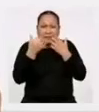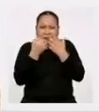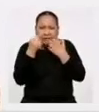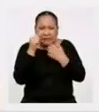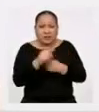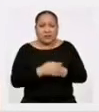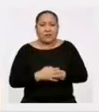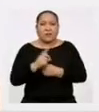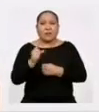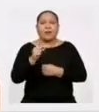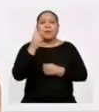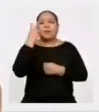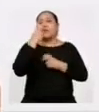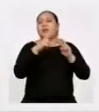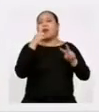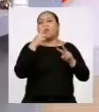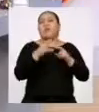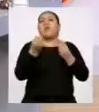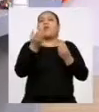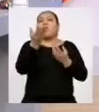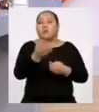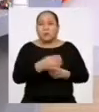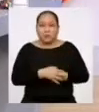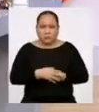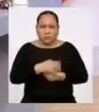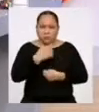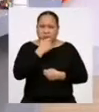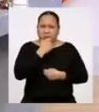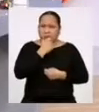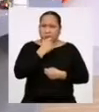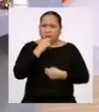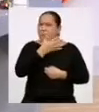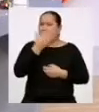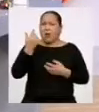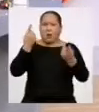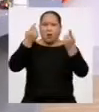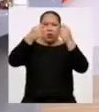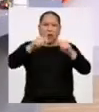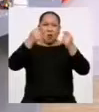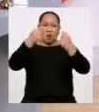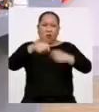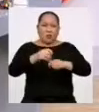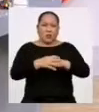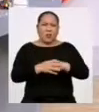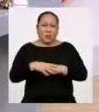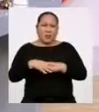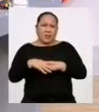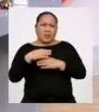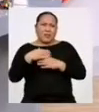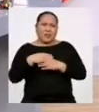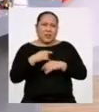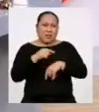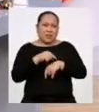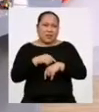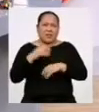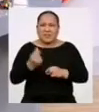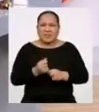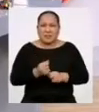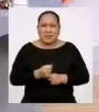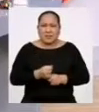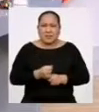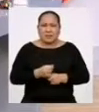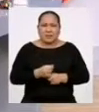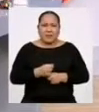miedo y vamos a ver cómo te va. Creo que mejor nos vamos a un corte comercial y... ¡Rayos!